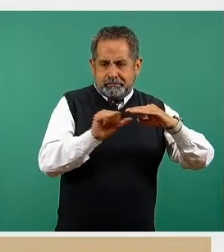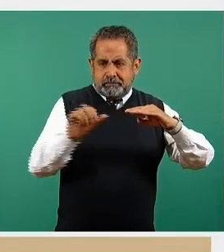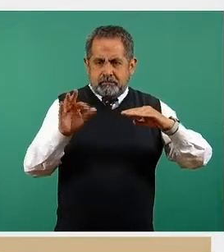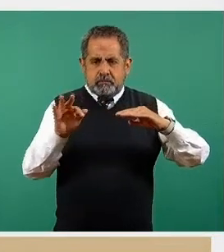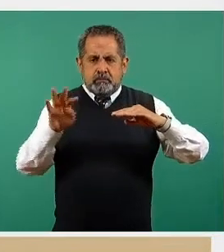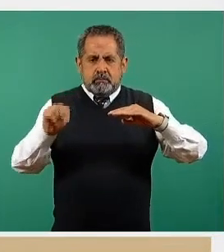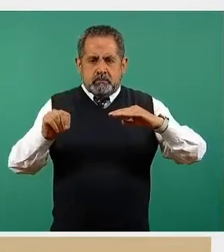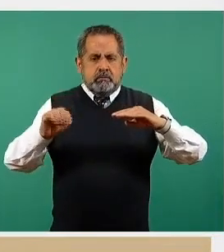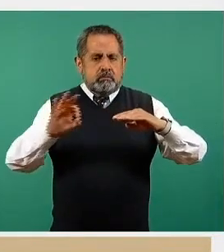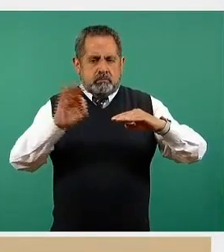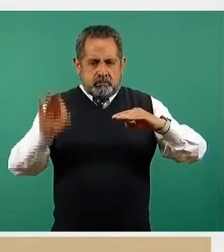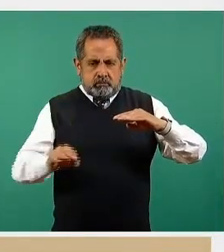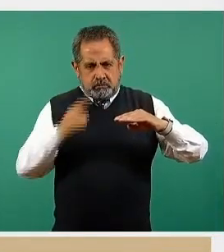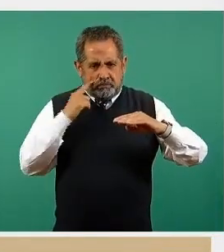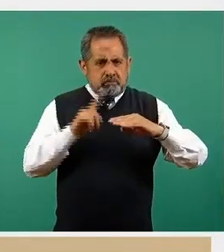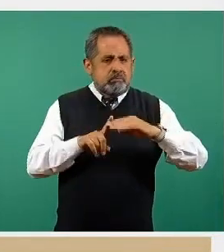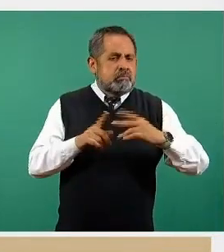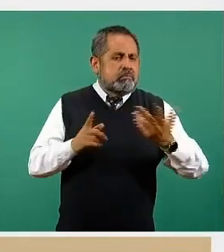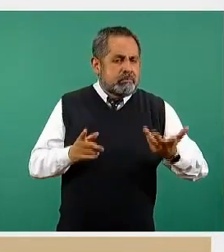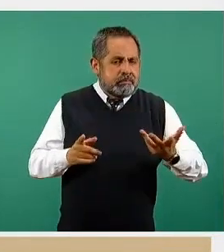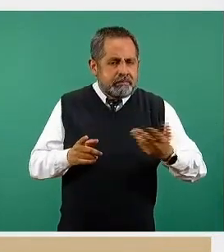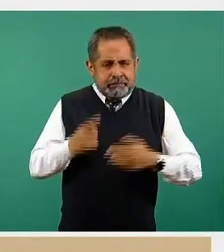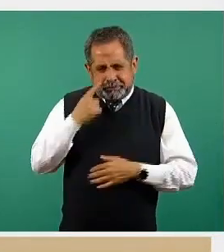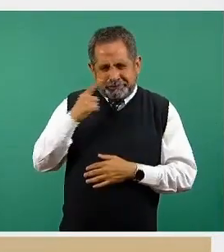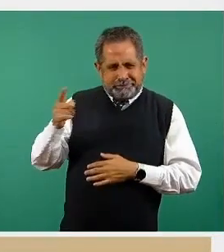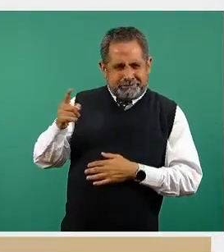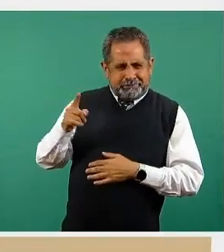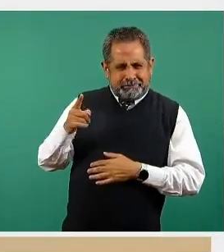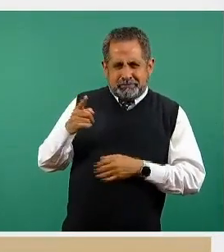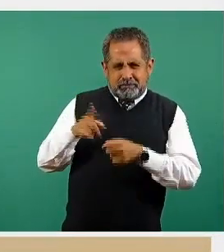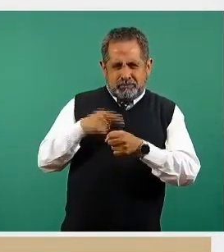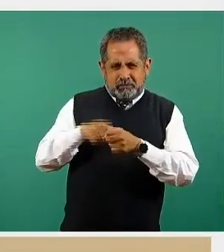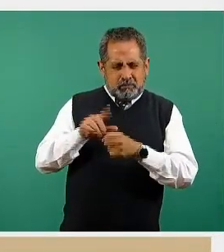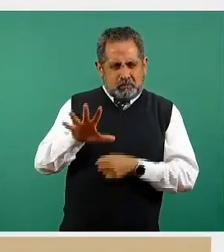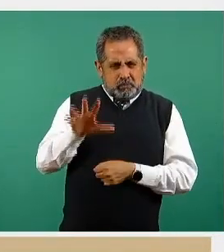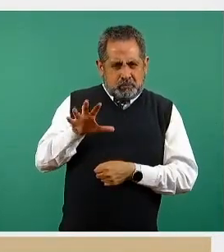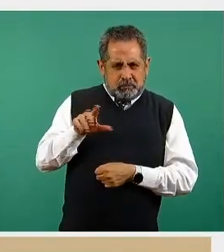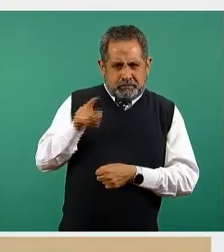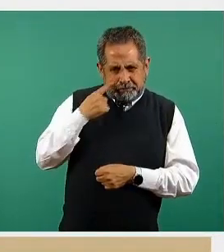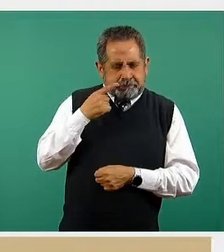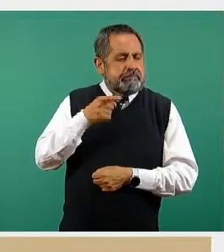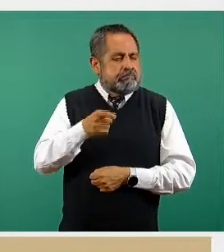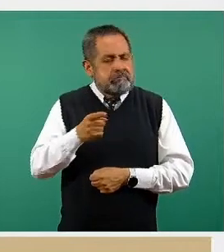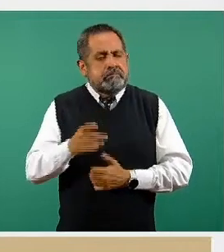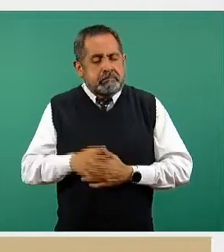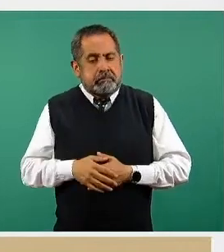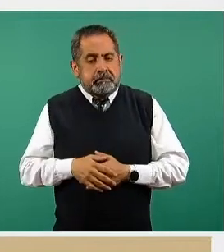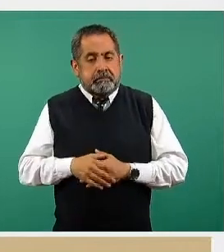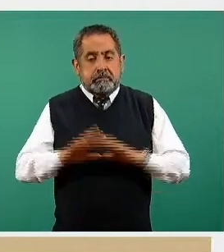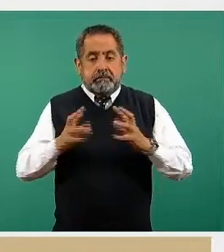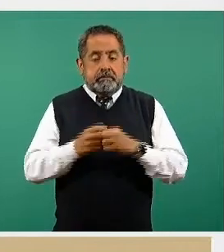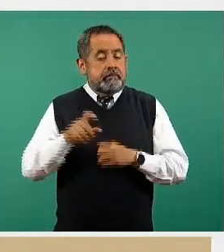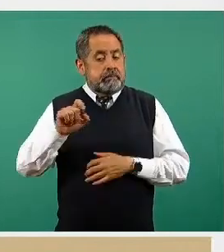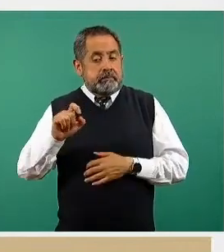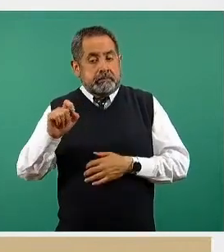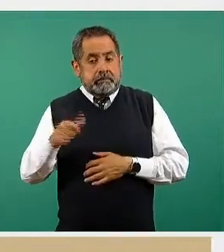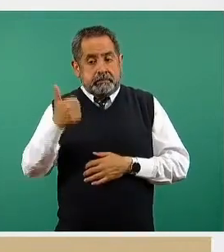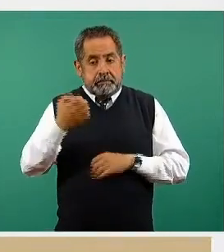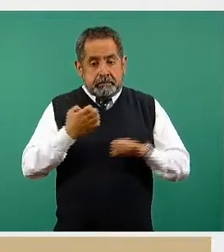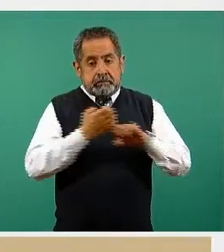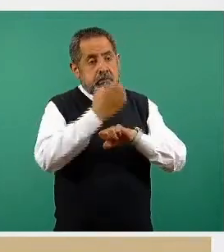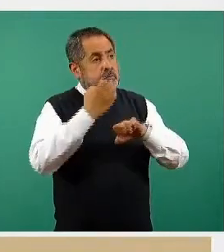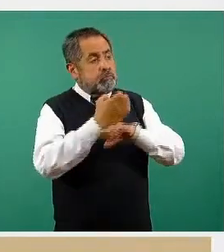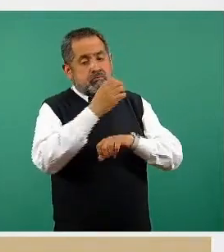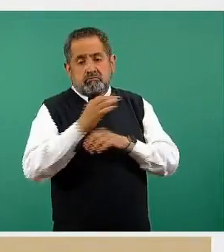49 por ciento, las encuentran ustedes representadas en el color marrón oscuro. Y tenemos 26 entidades federativas